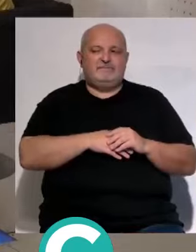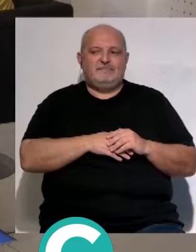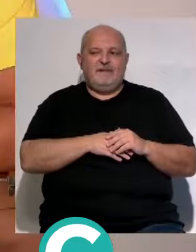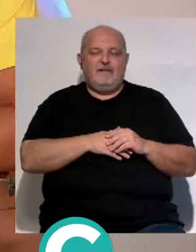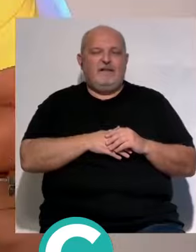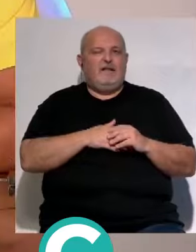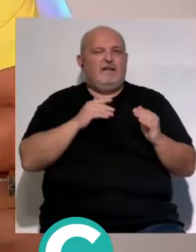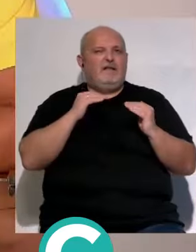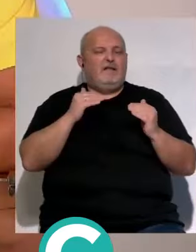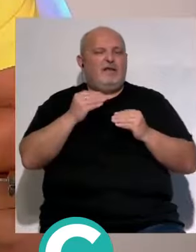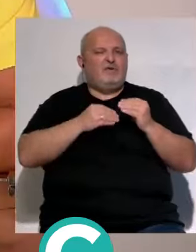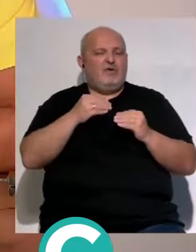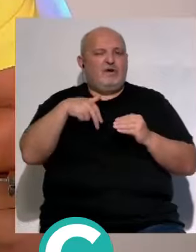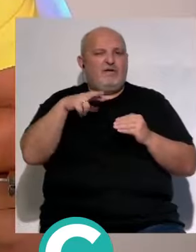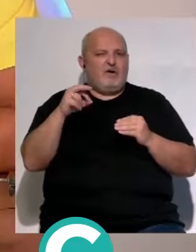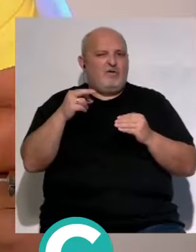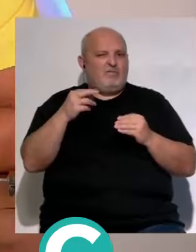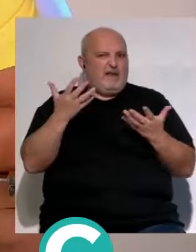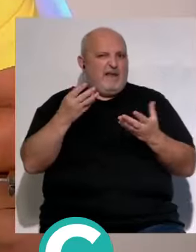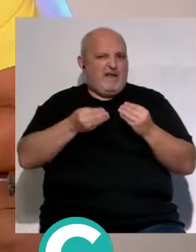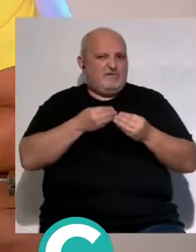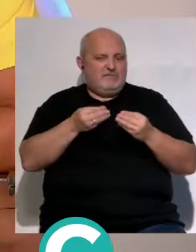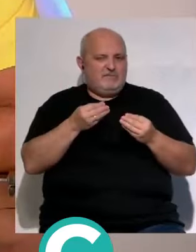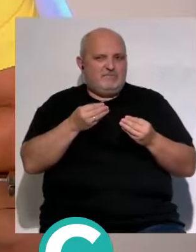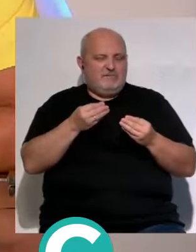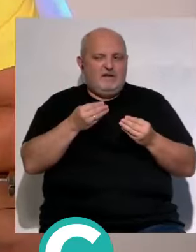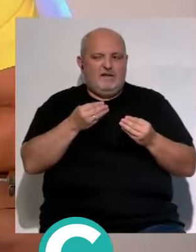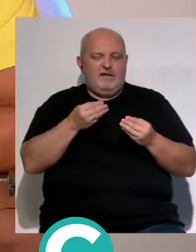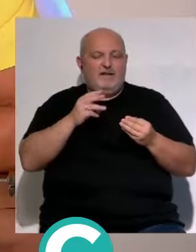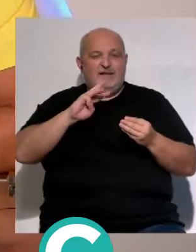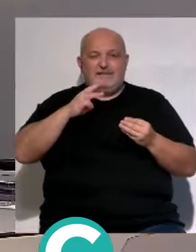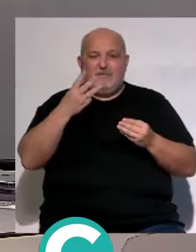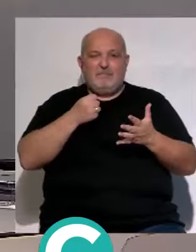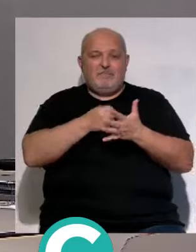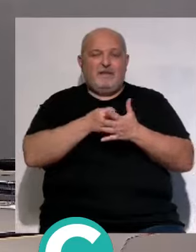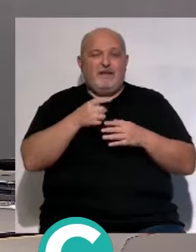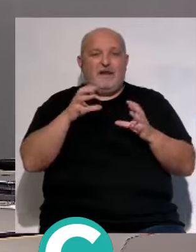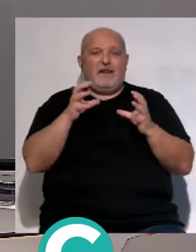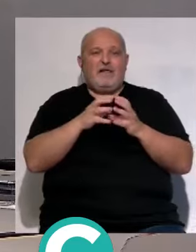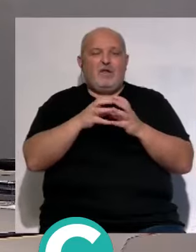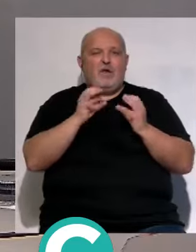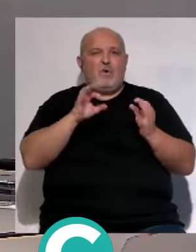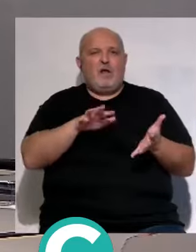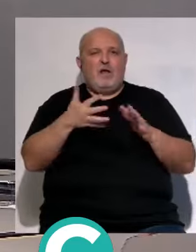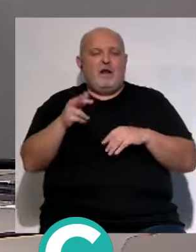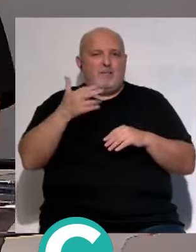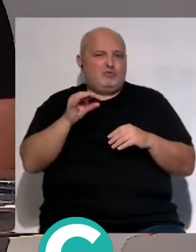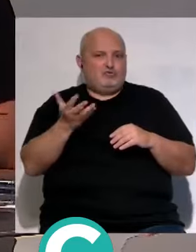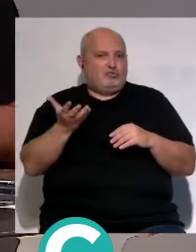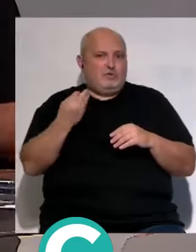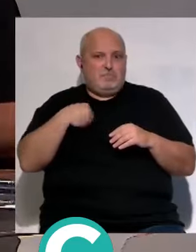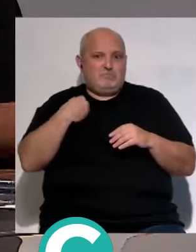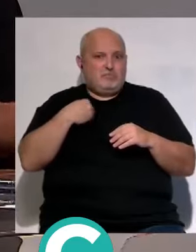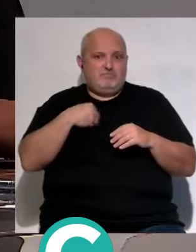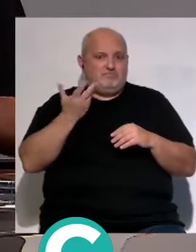¿y qué temporada ha hecho Robert Navarro? sí, sí pero es que el tercer máximo goleador del Granada el tercer máximo goleador del Granada ha marcado los mismos goles que Ramos pero si es que